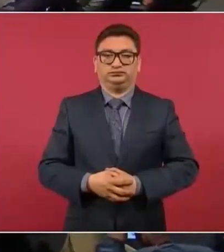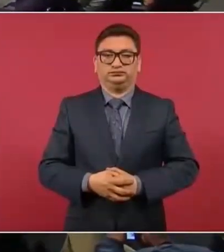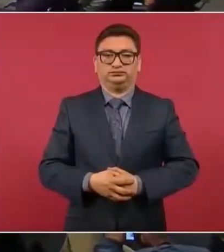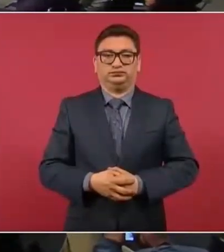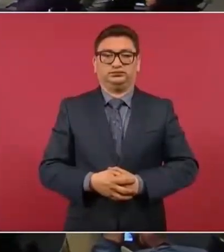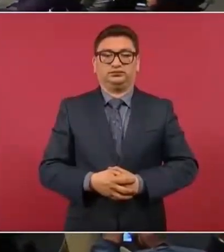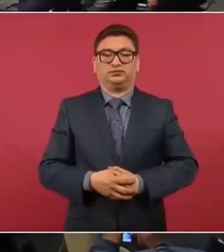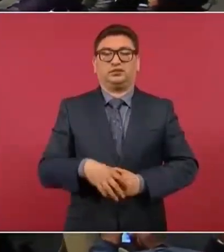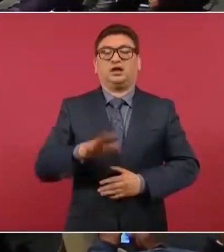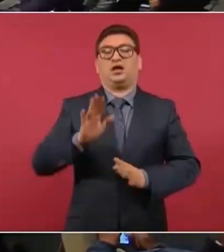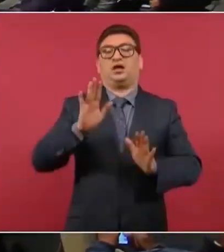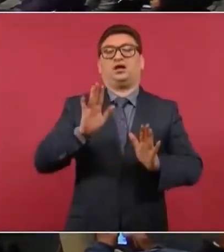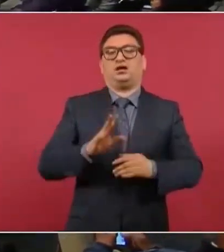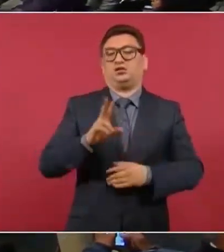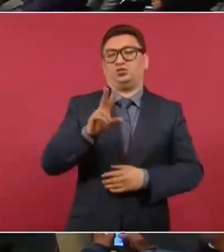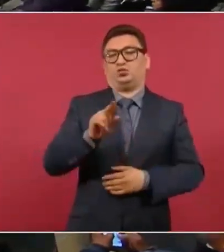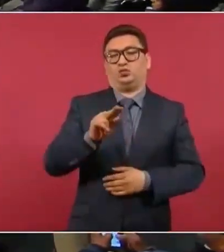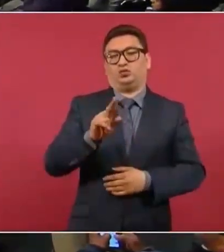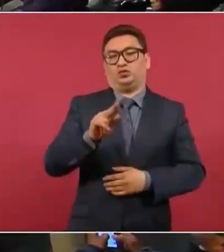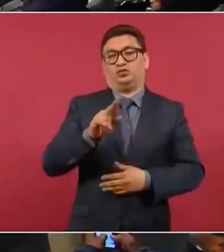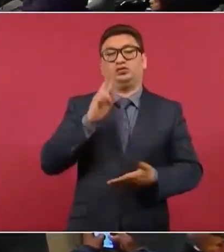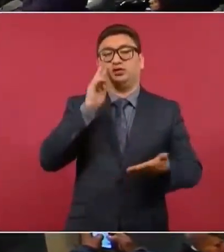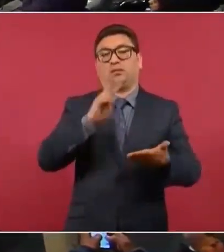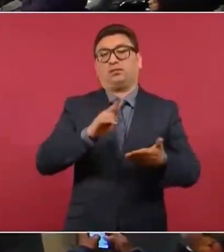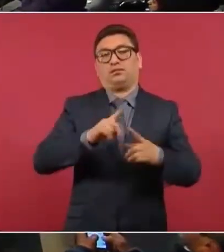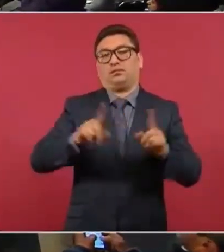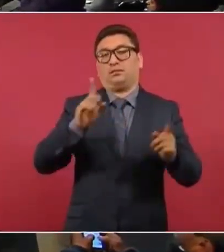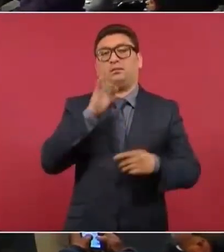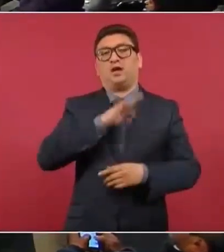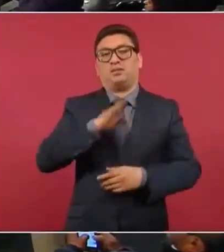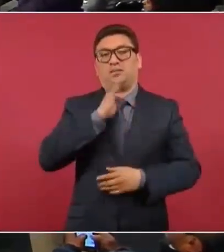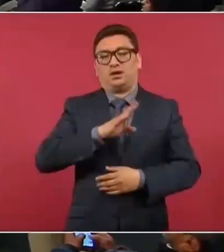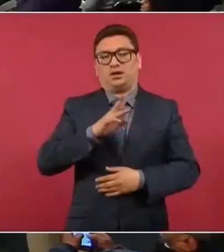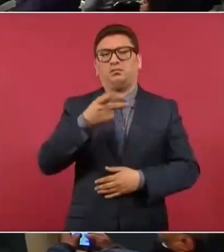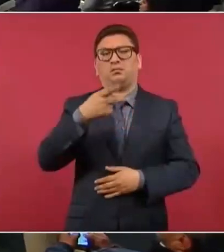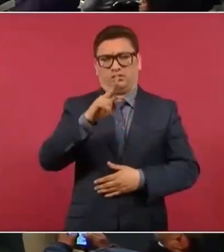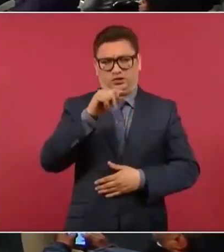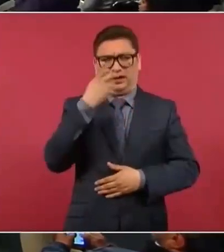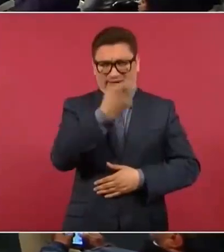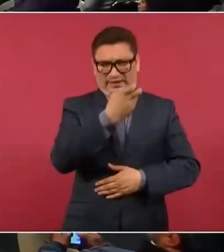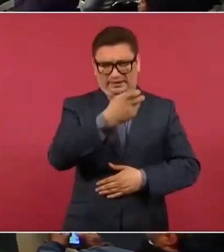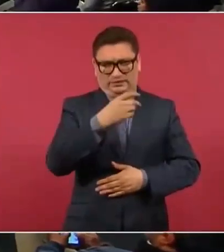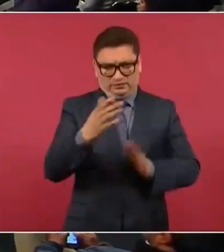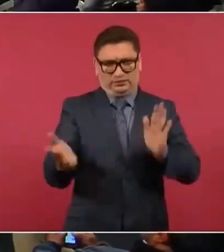Ah, no, entonces, entonces la vi mal. Pero, este, pero pon esta.